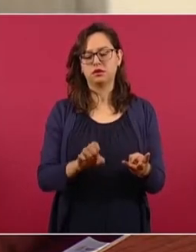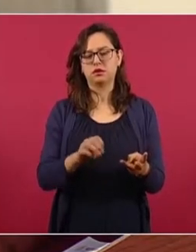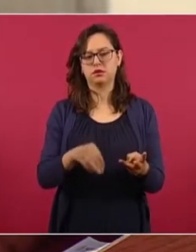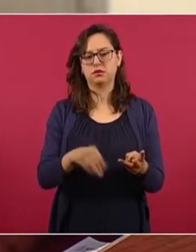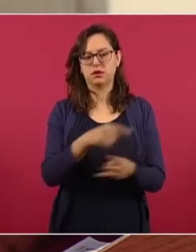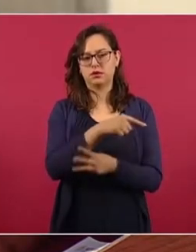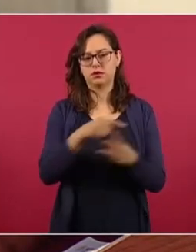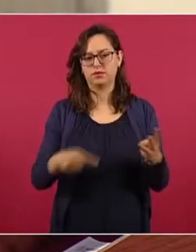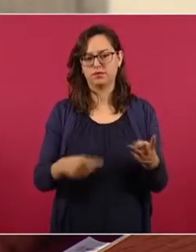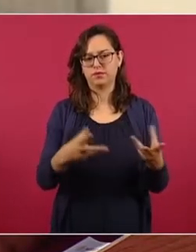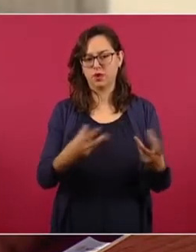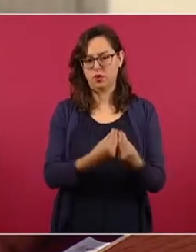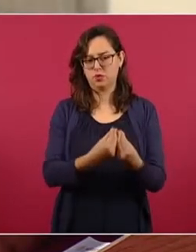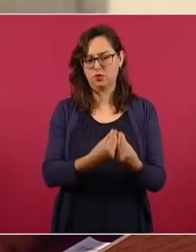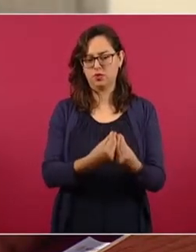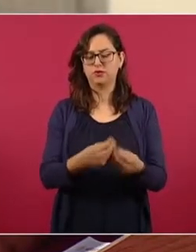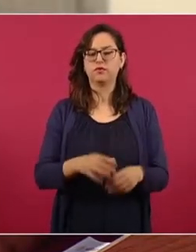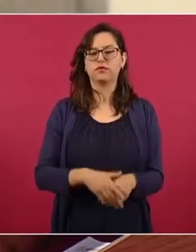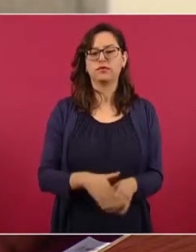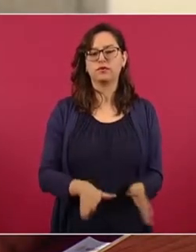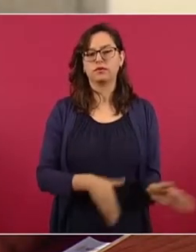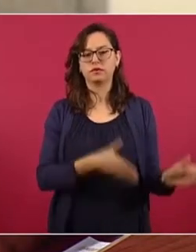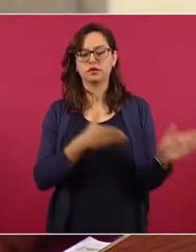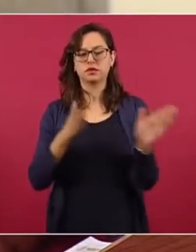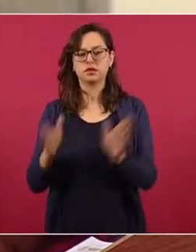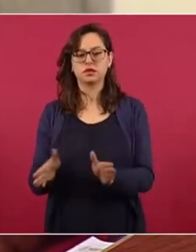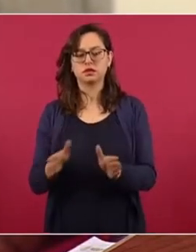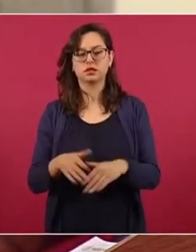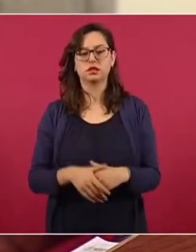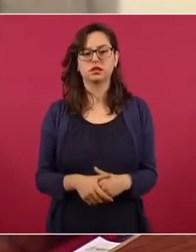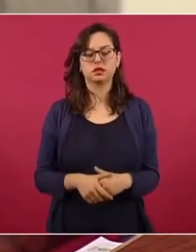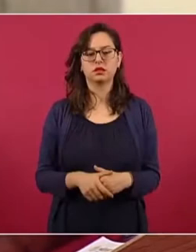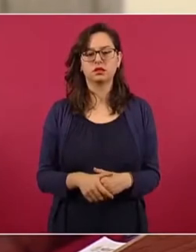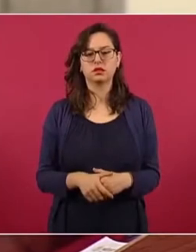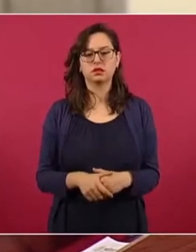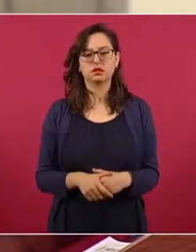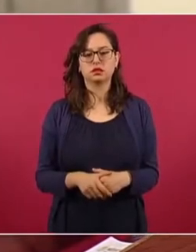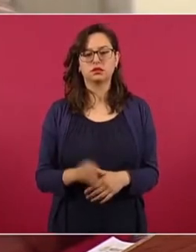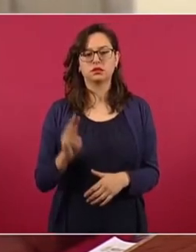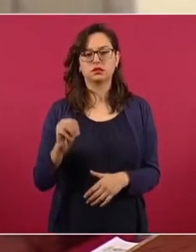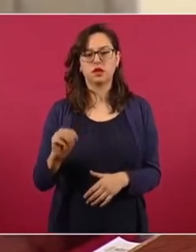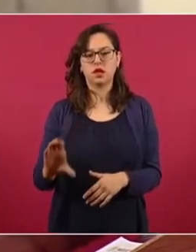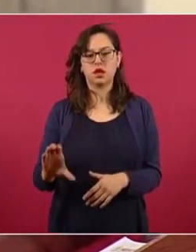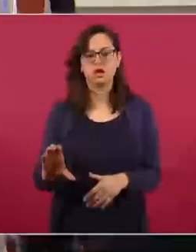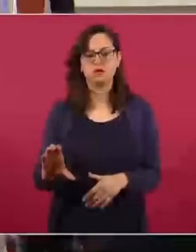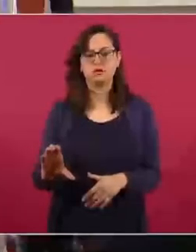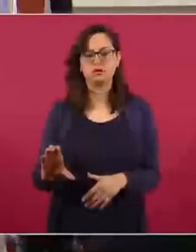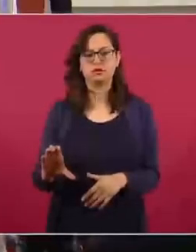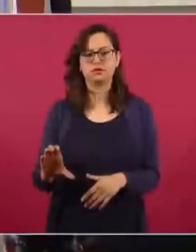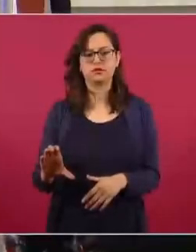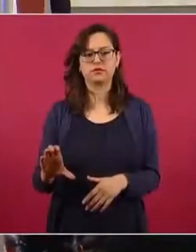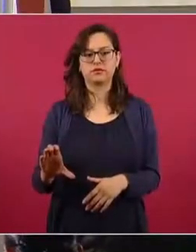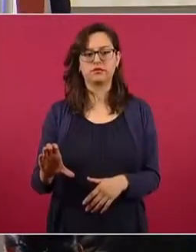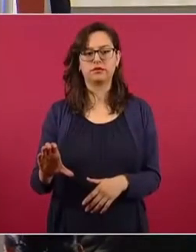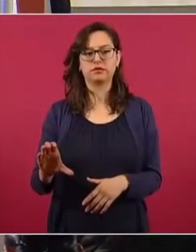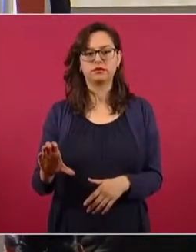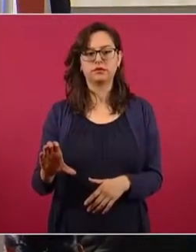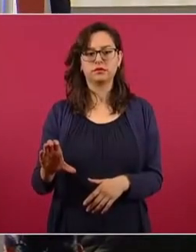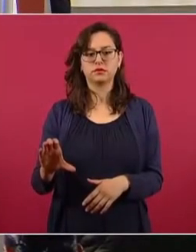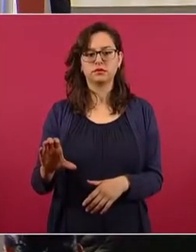para el candidato del Partido Movimiento Ciudadano,